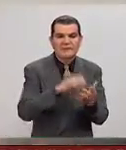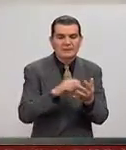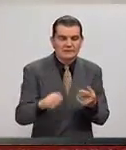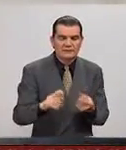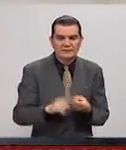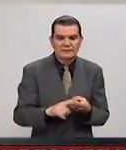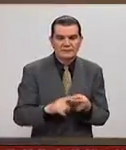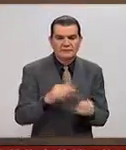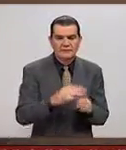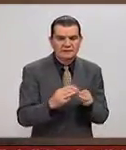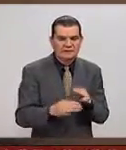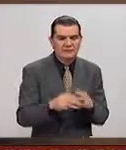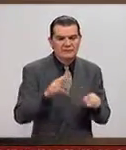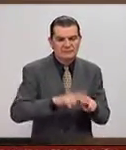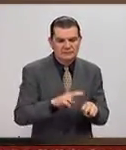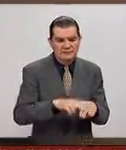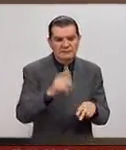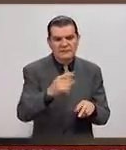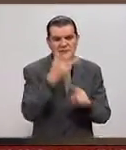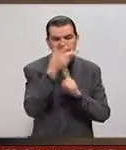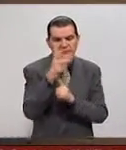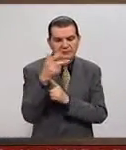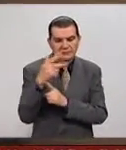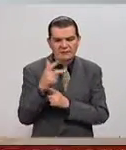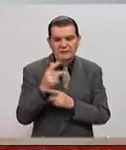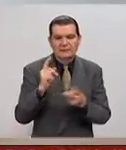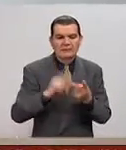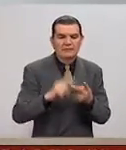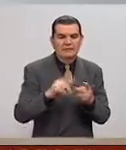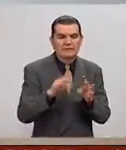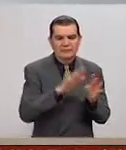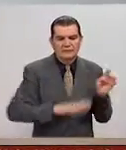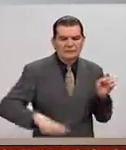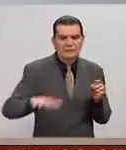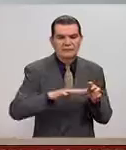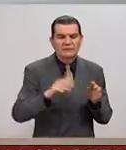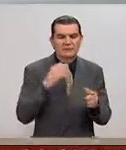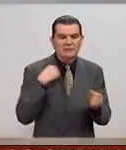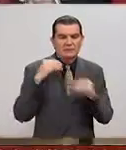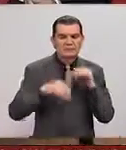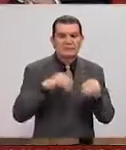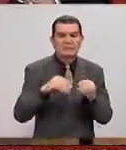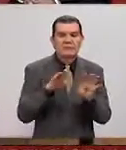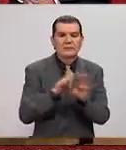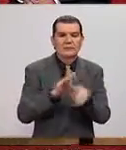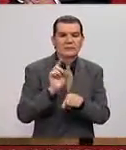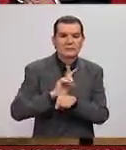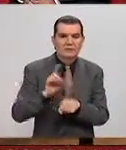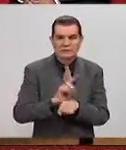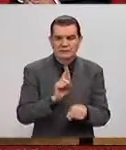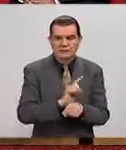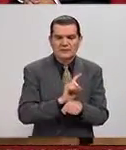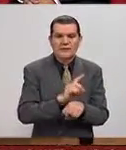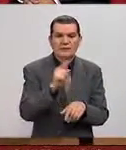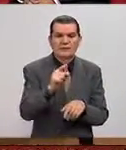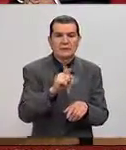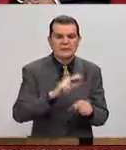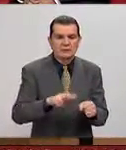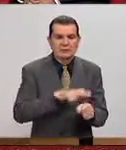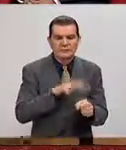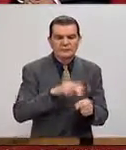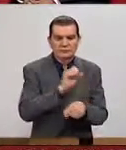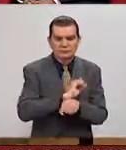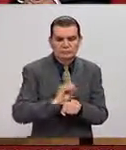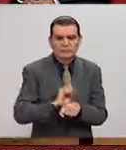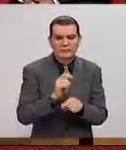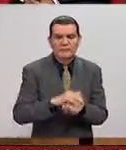Pues el mueble no está sentada, las cámaras que nos están grabando, el set, digamos, y eso en lo cotidiano y en lo sencillo,